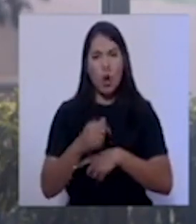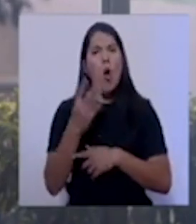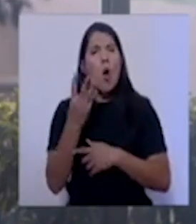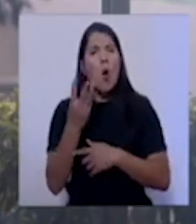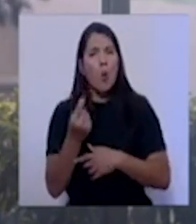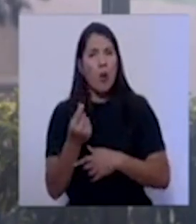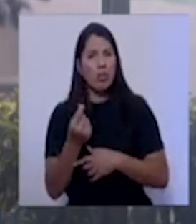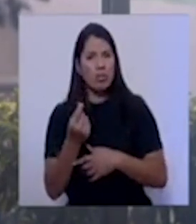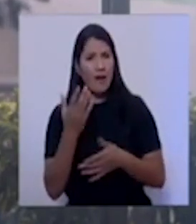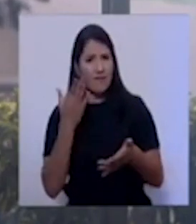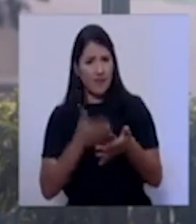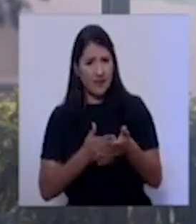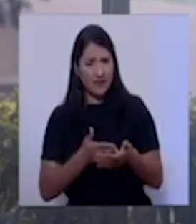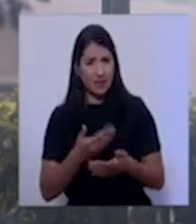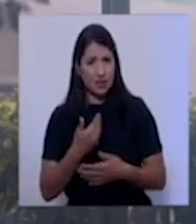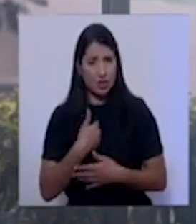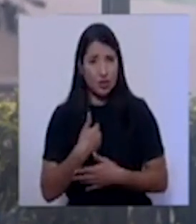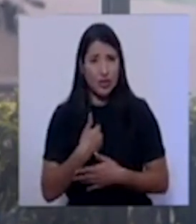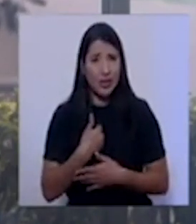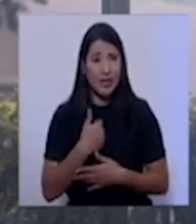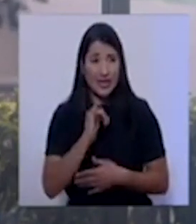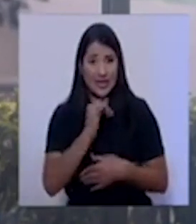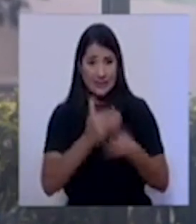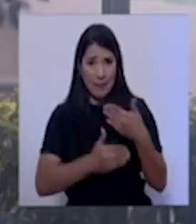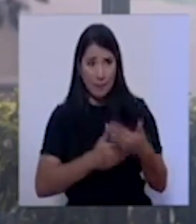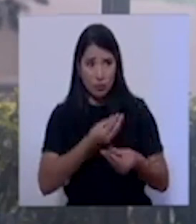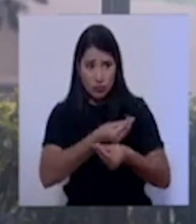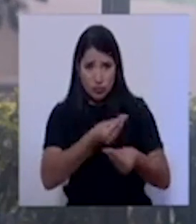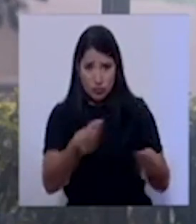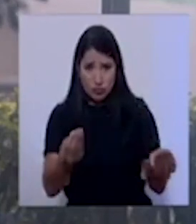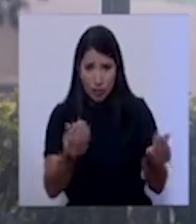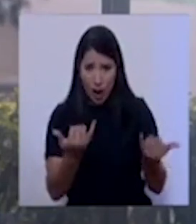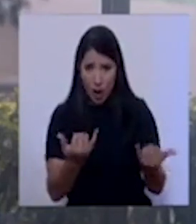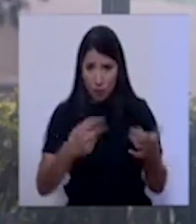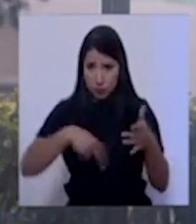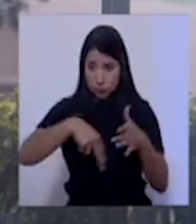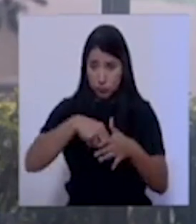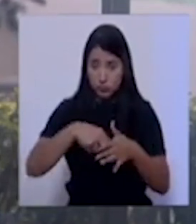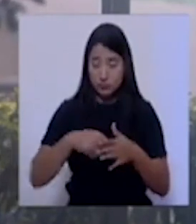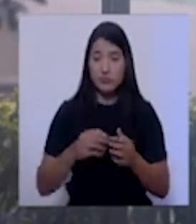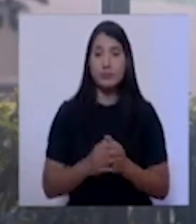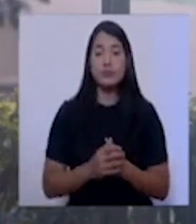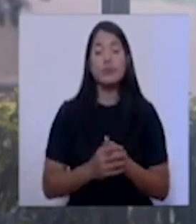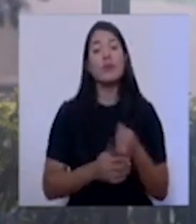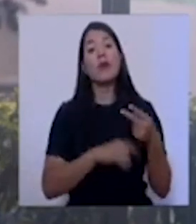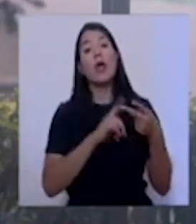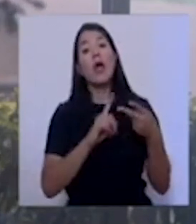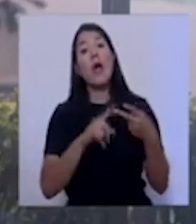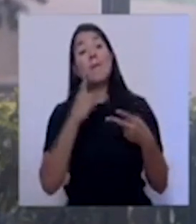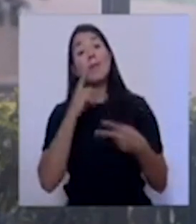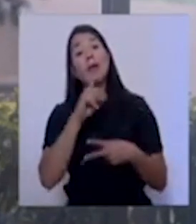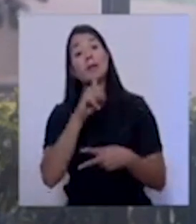cuánto está fluido ese proceso en estos momentos? Para don Gustavo,